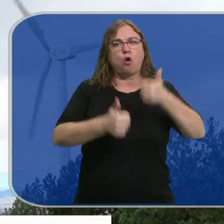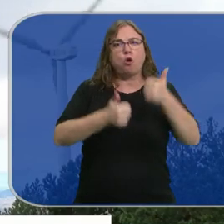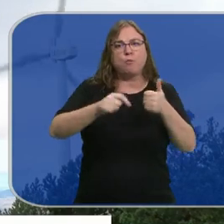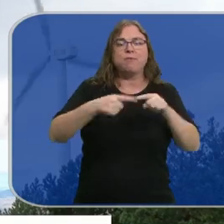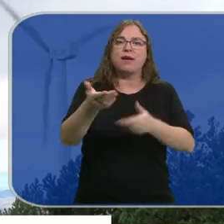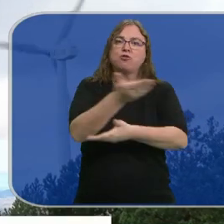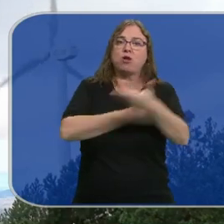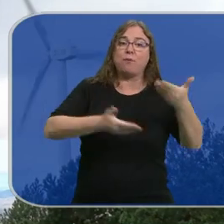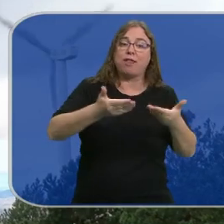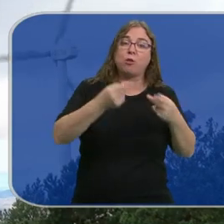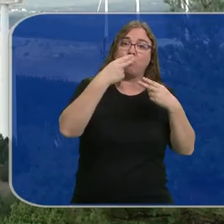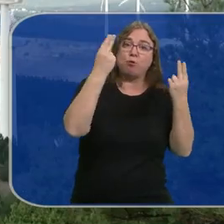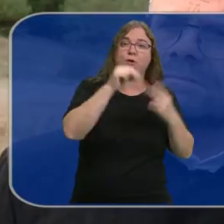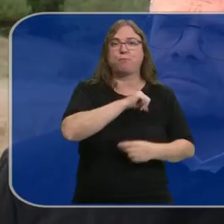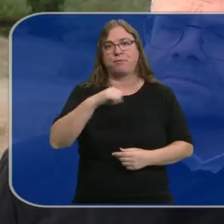colaboración público-privada.